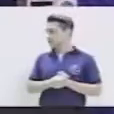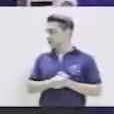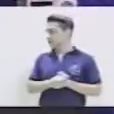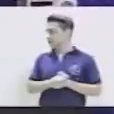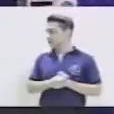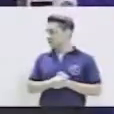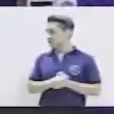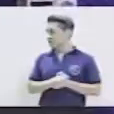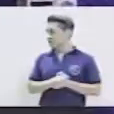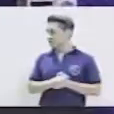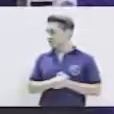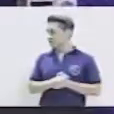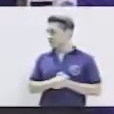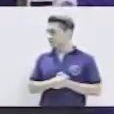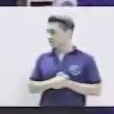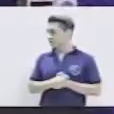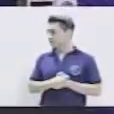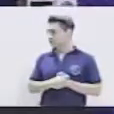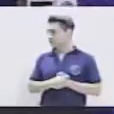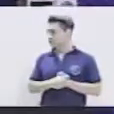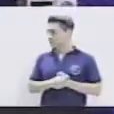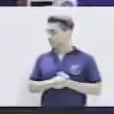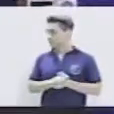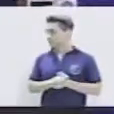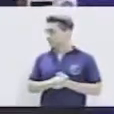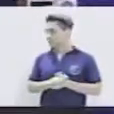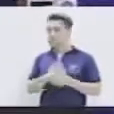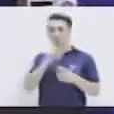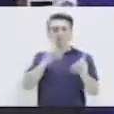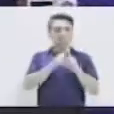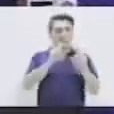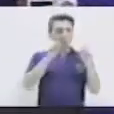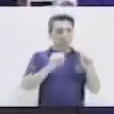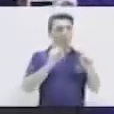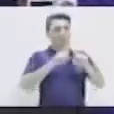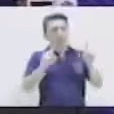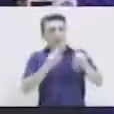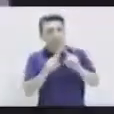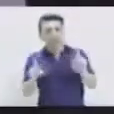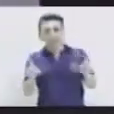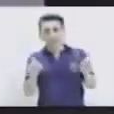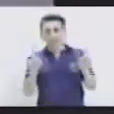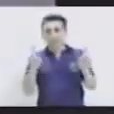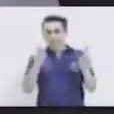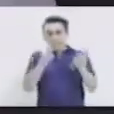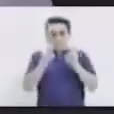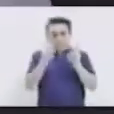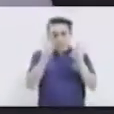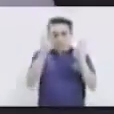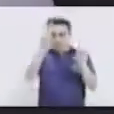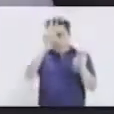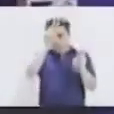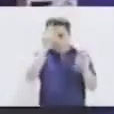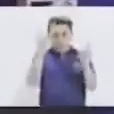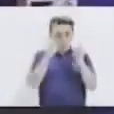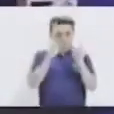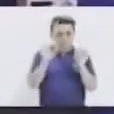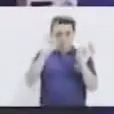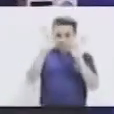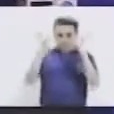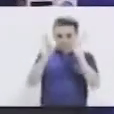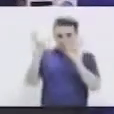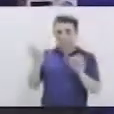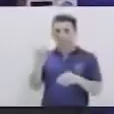Y también podemos hacer diferentes insectos. Les hacemos sus alitas,